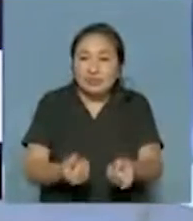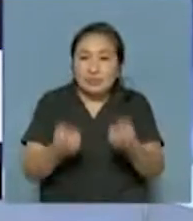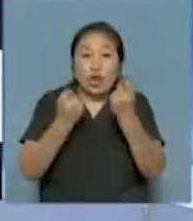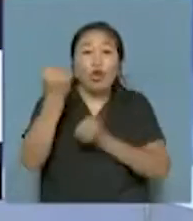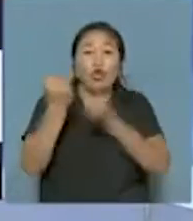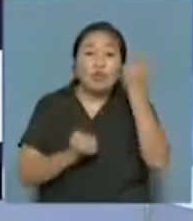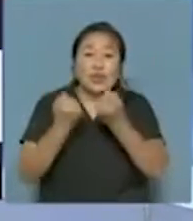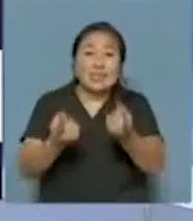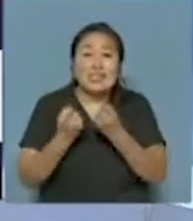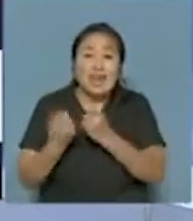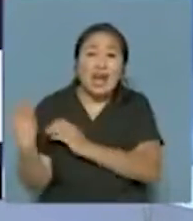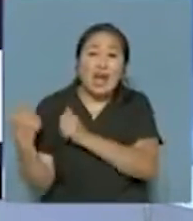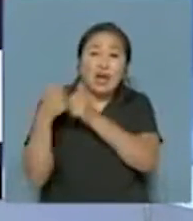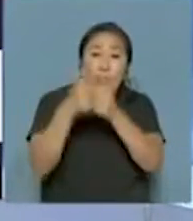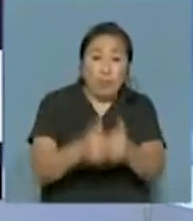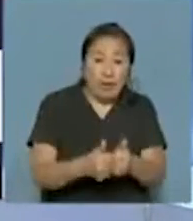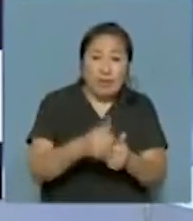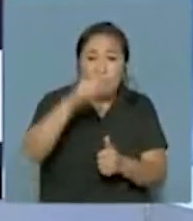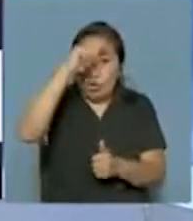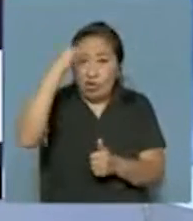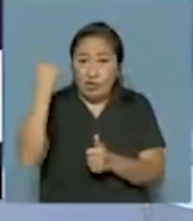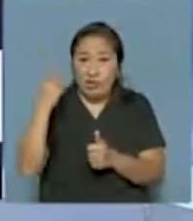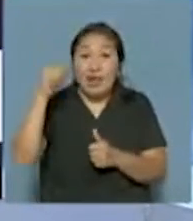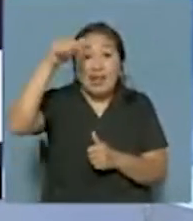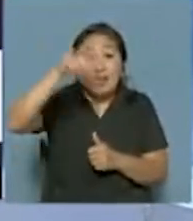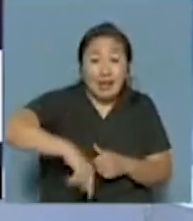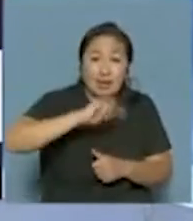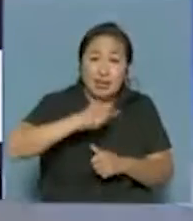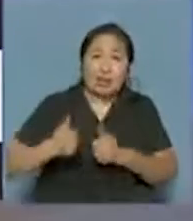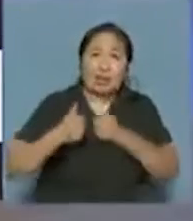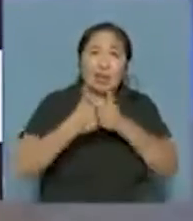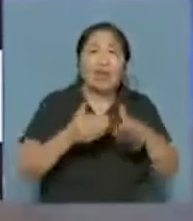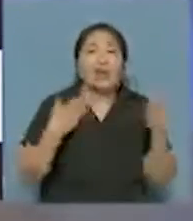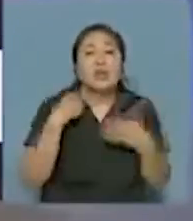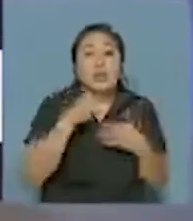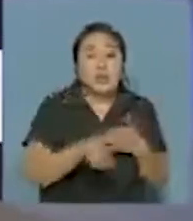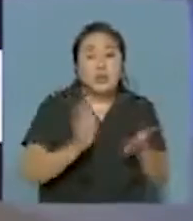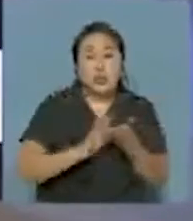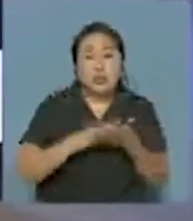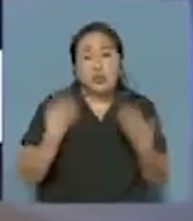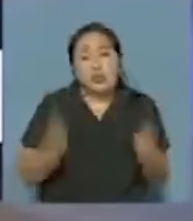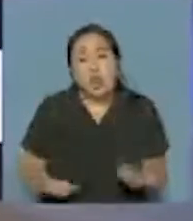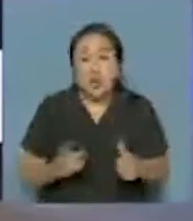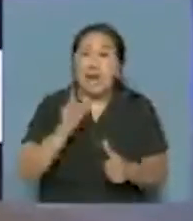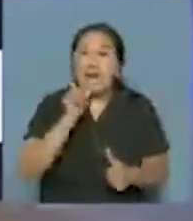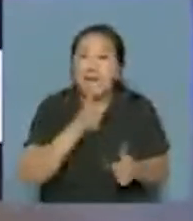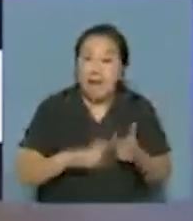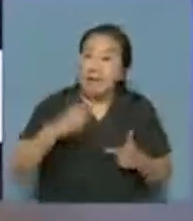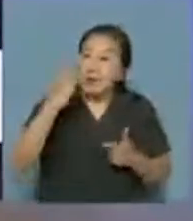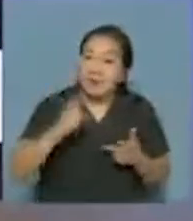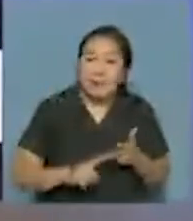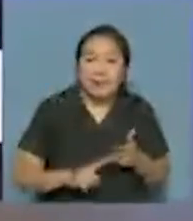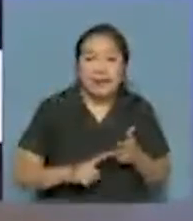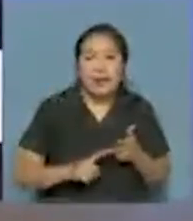economía nacional, sobre todo regional, para que podamos hacer frente a ese tipo de costos, no solamente gas, energía,